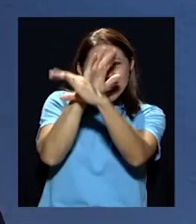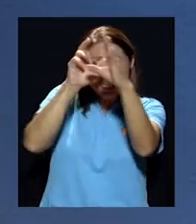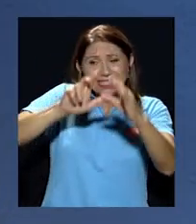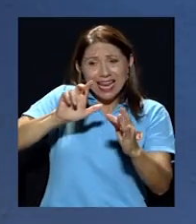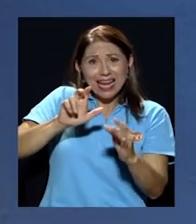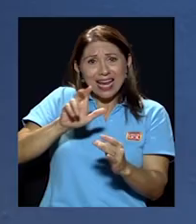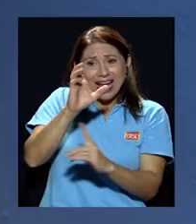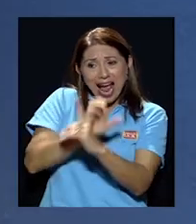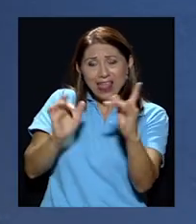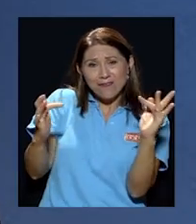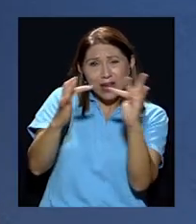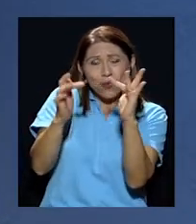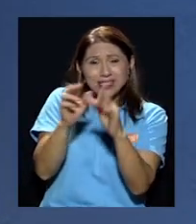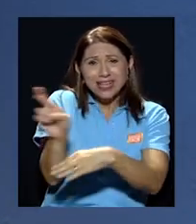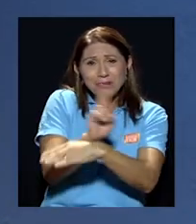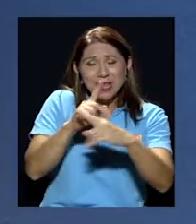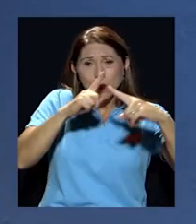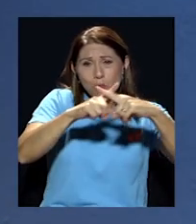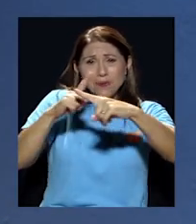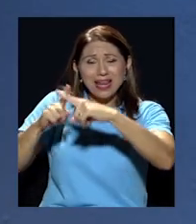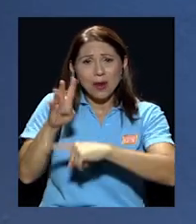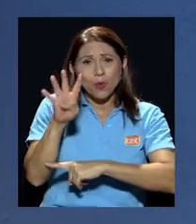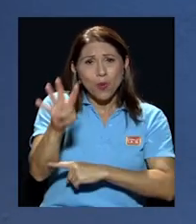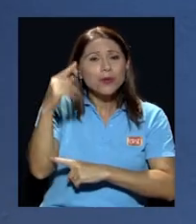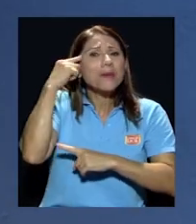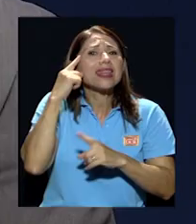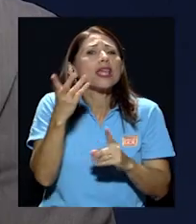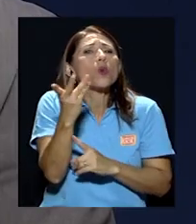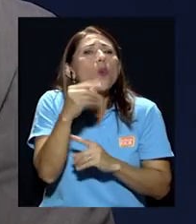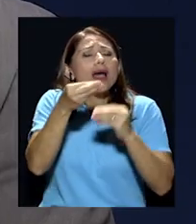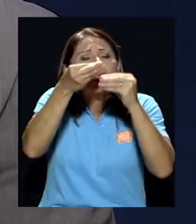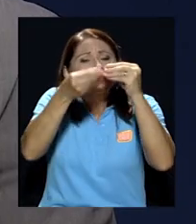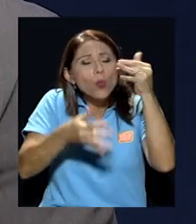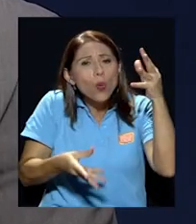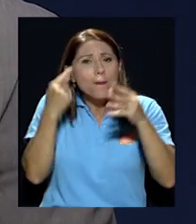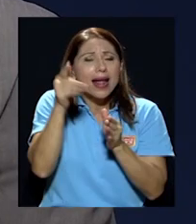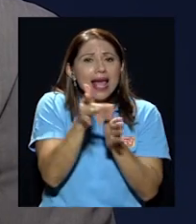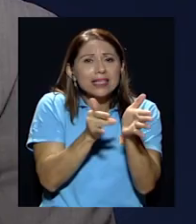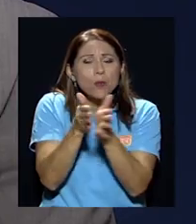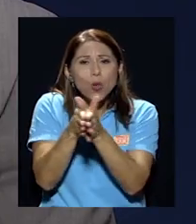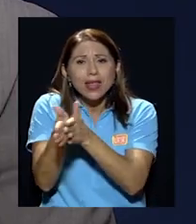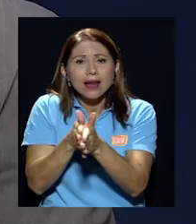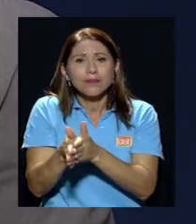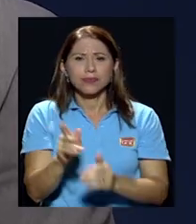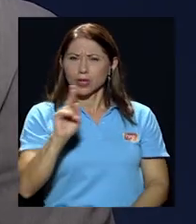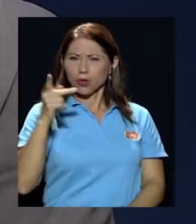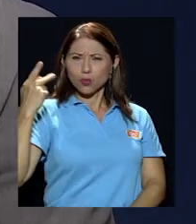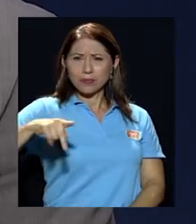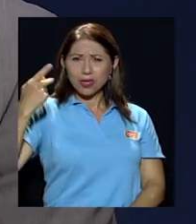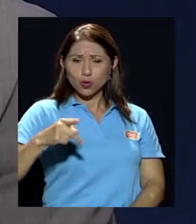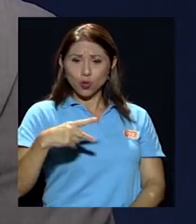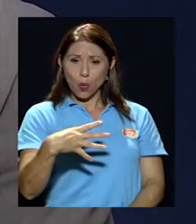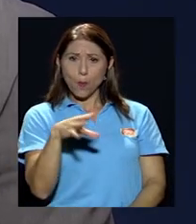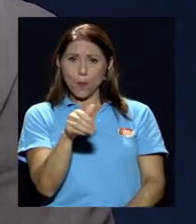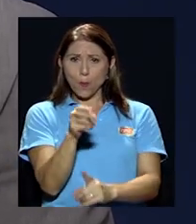piense usted ¿cuántas frecuencias va a tener Repretel para explotar? ¿y no sería peligroso que el propio Estado con la apertura